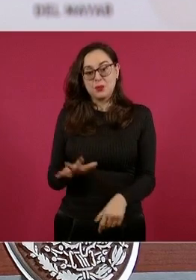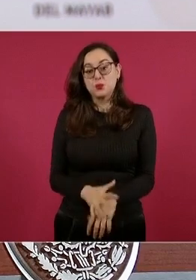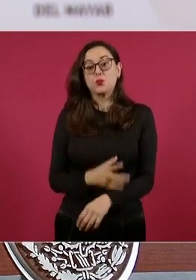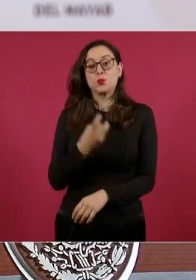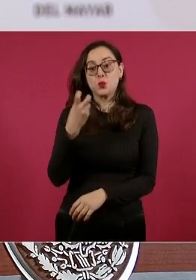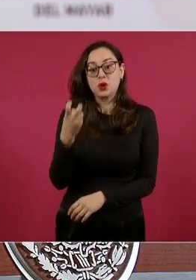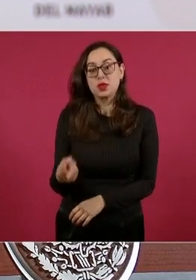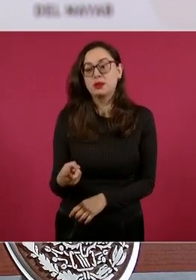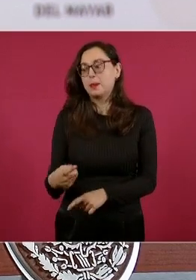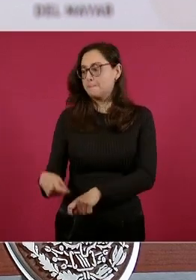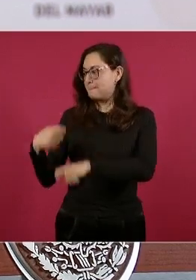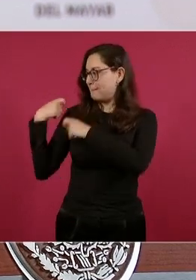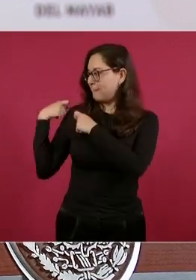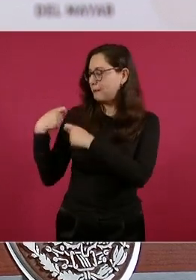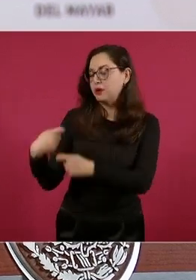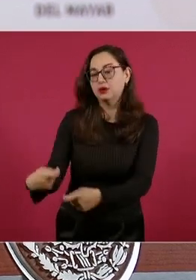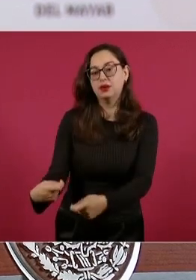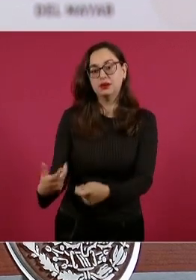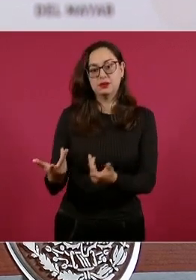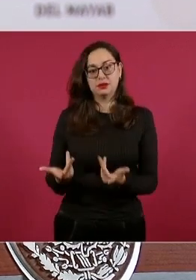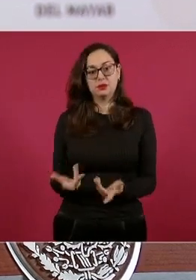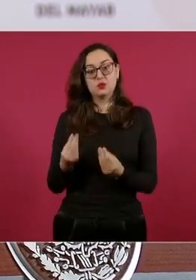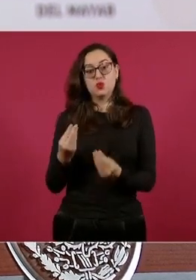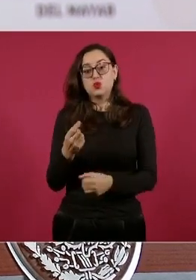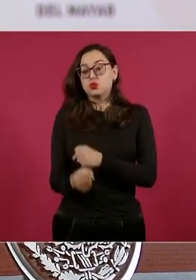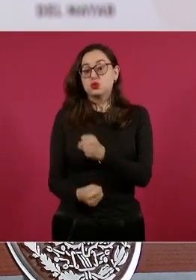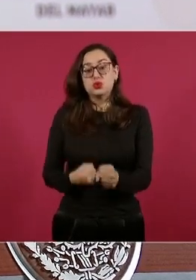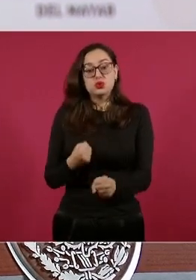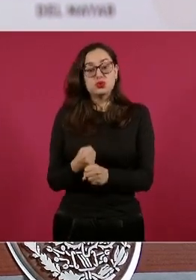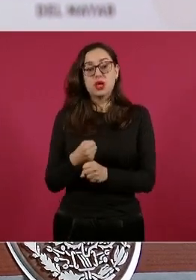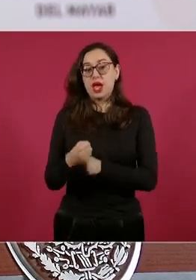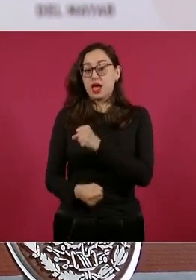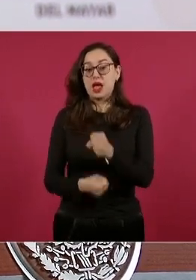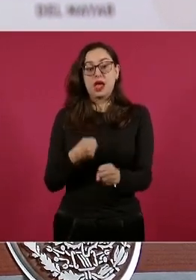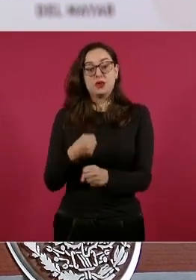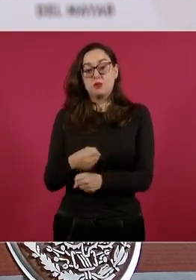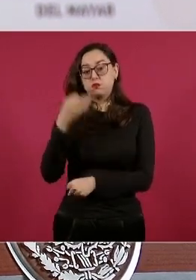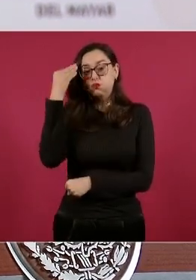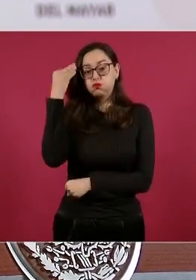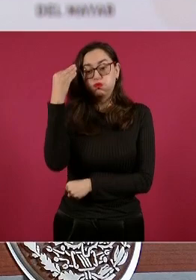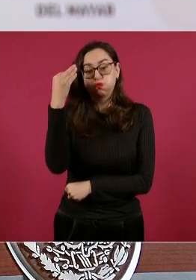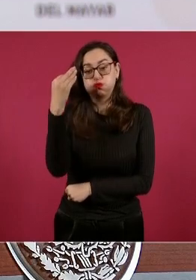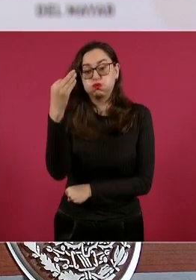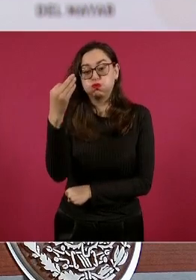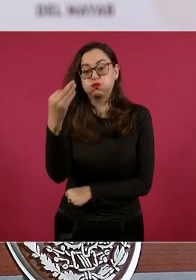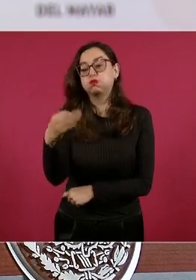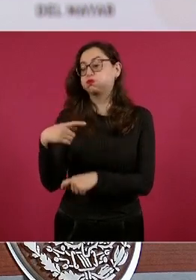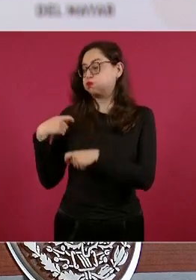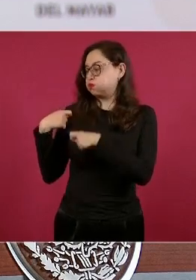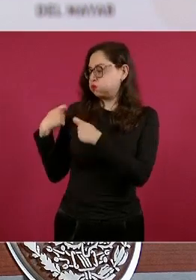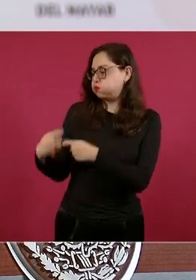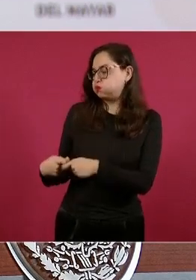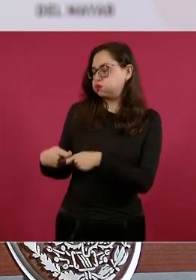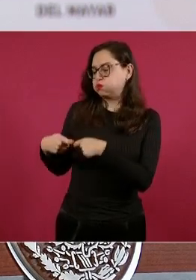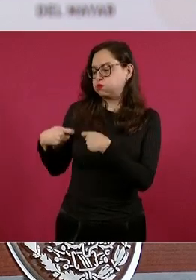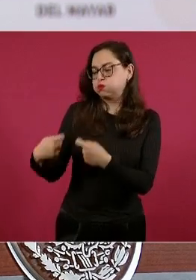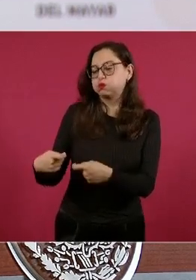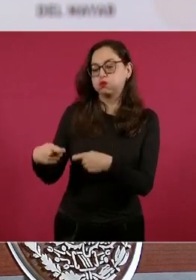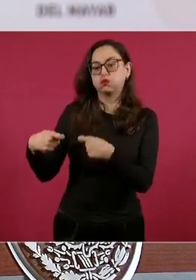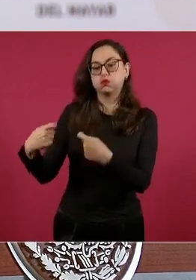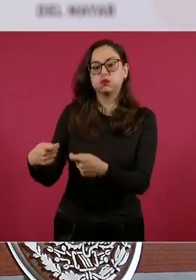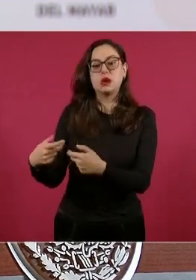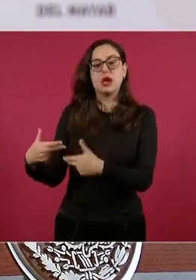de siglos, de milenios. Los heredamos de grandes civilizaciones